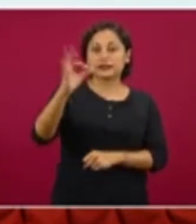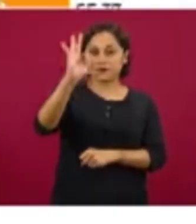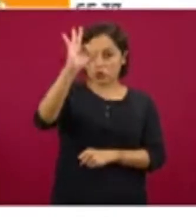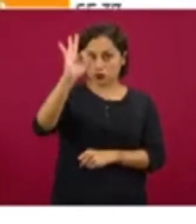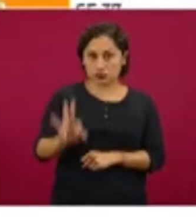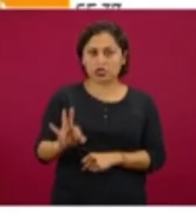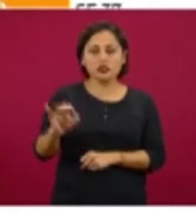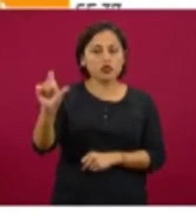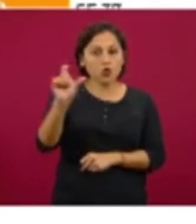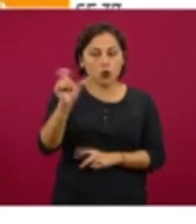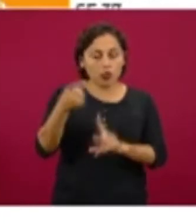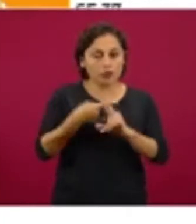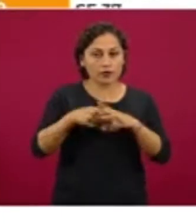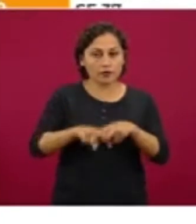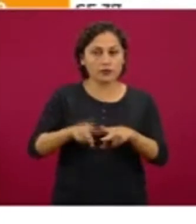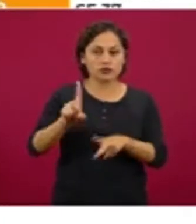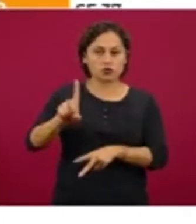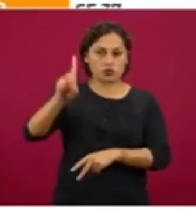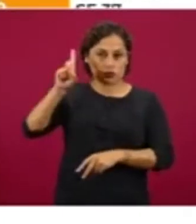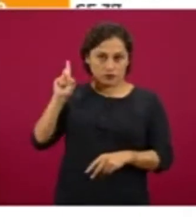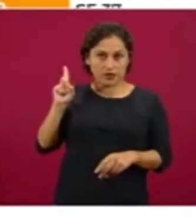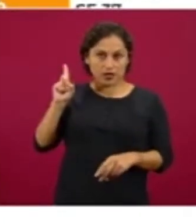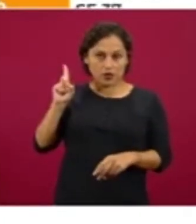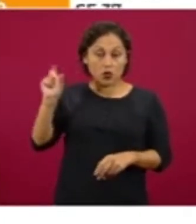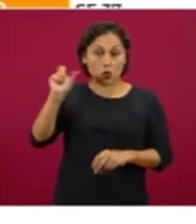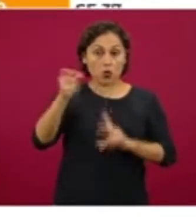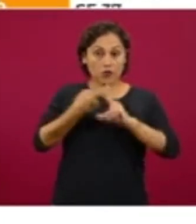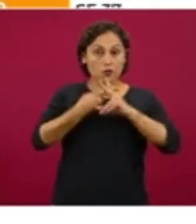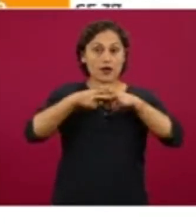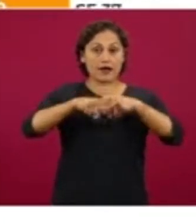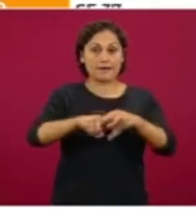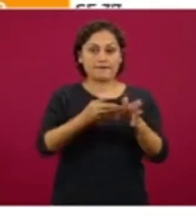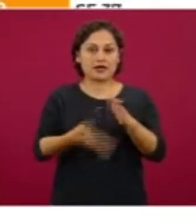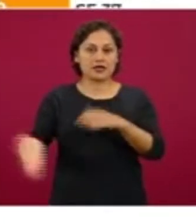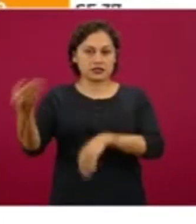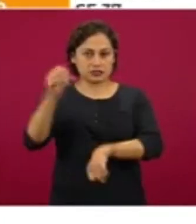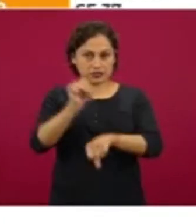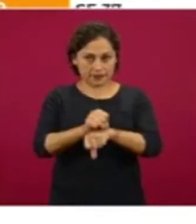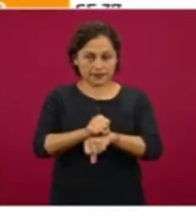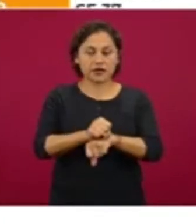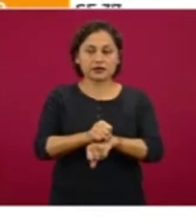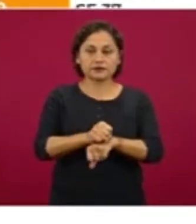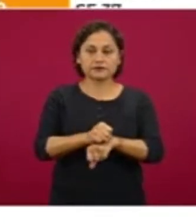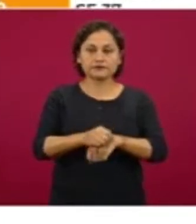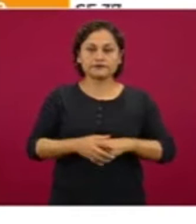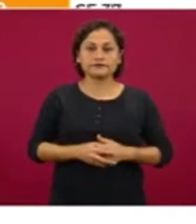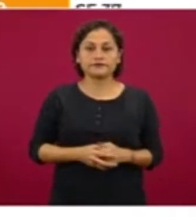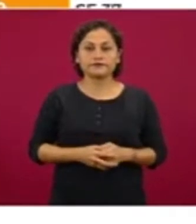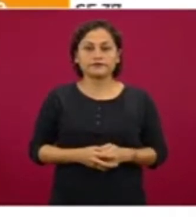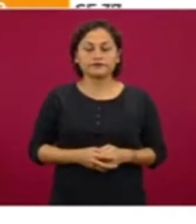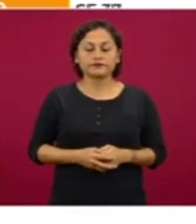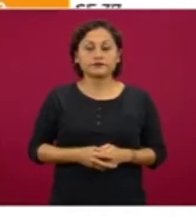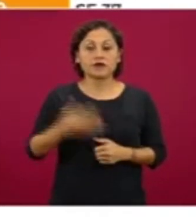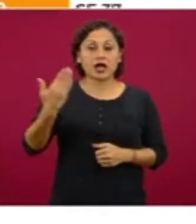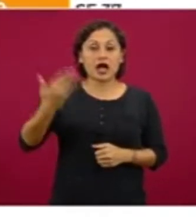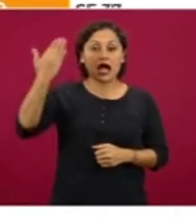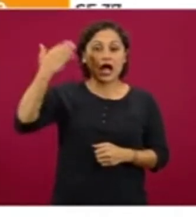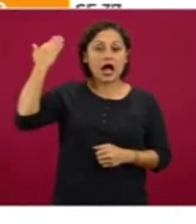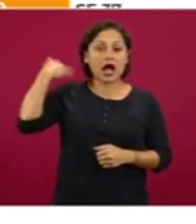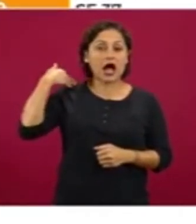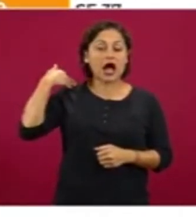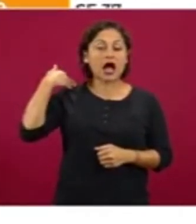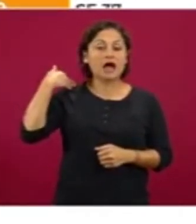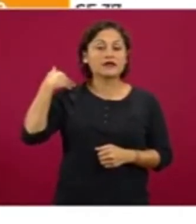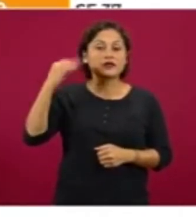Esto ocurrió en domingo pasado, que es cuando empiezan las semanas epidemiológicas y tenemos un incremento, que no habíamos tenido un incremento en el